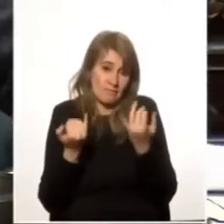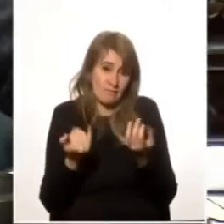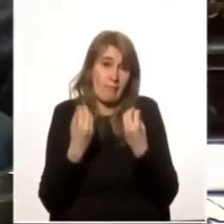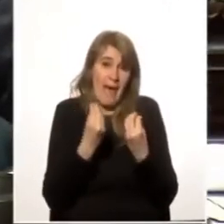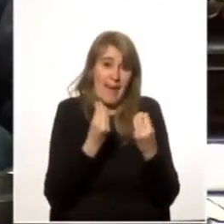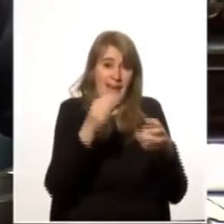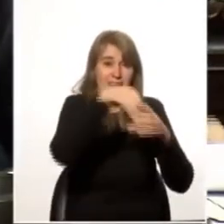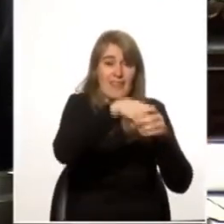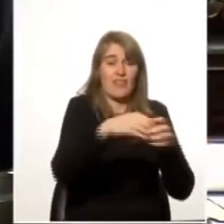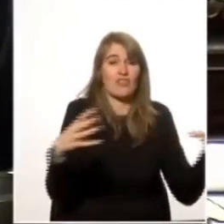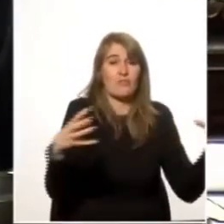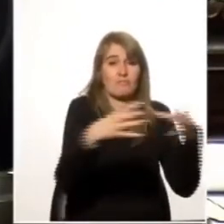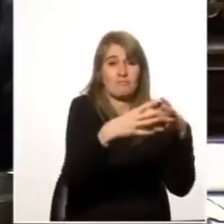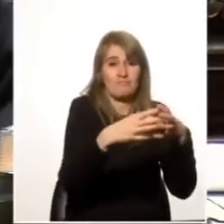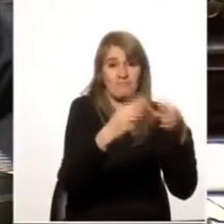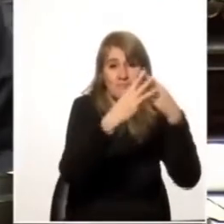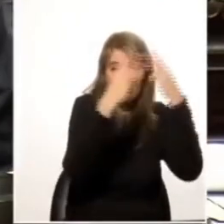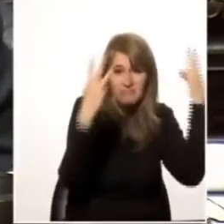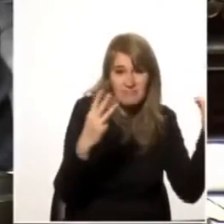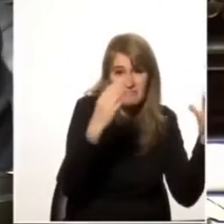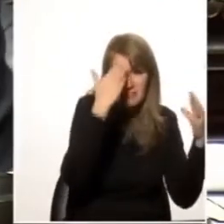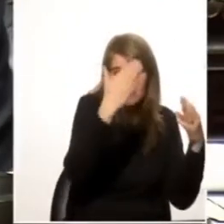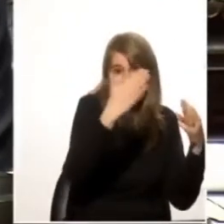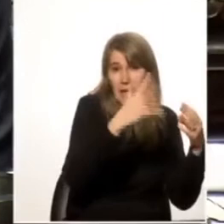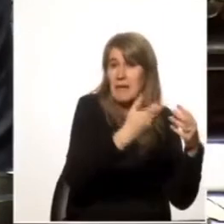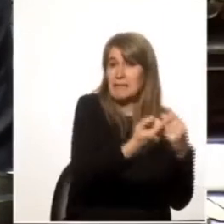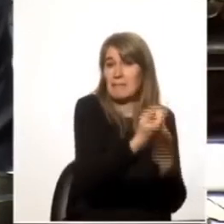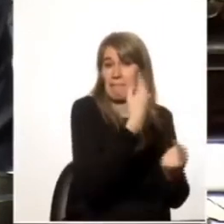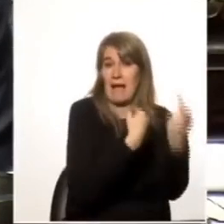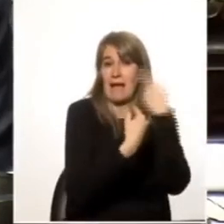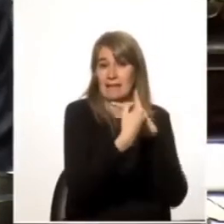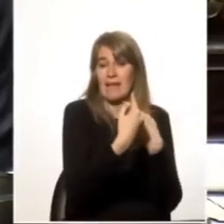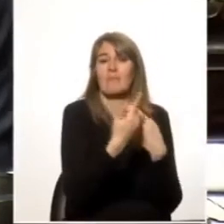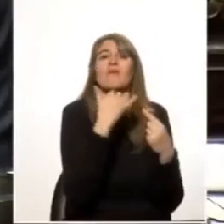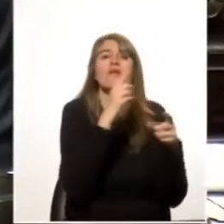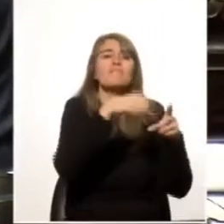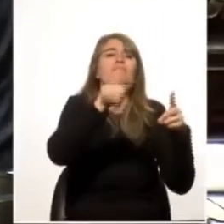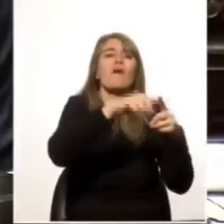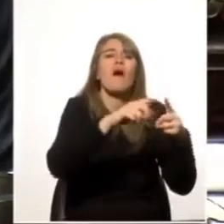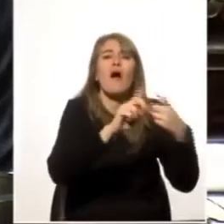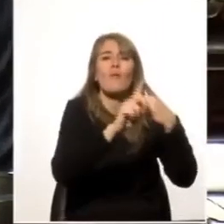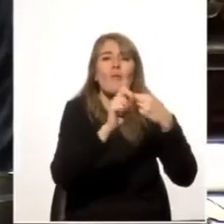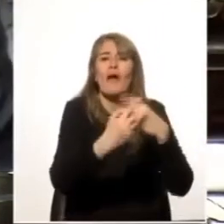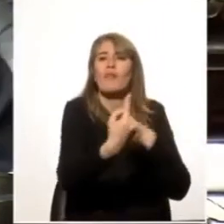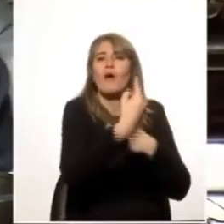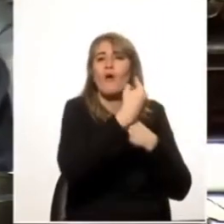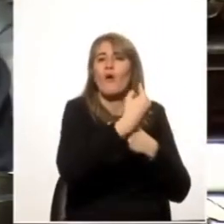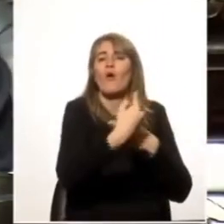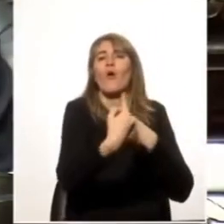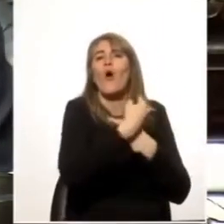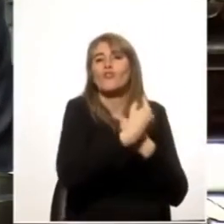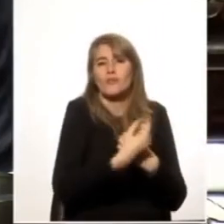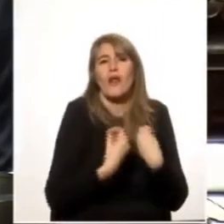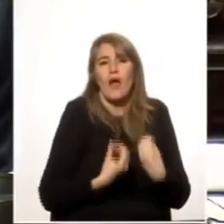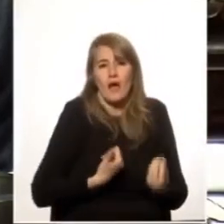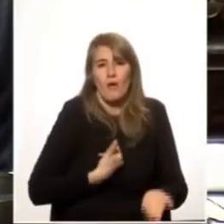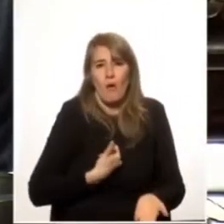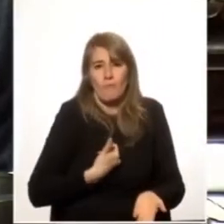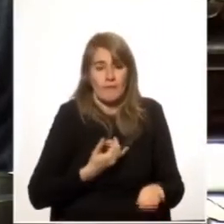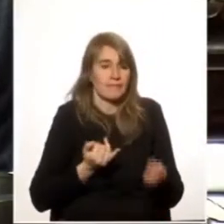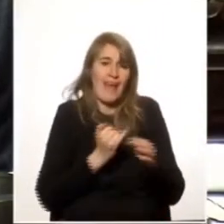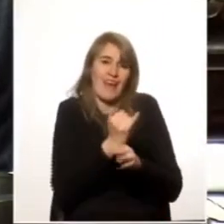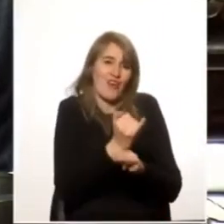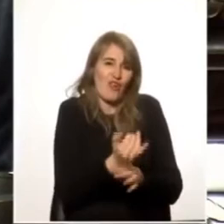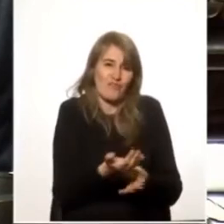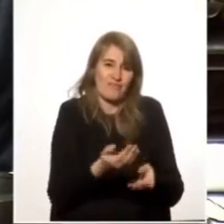Si el plenario mandatara a los legisladores a votar en contra, sería un error